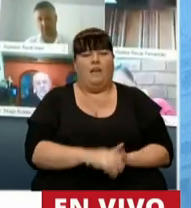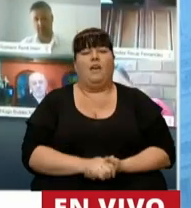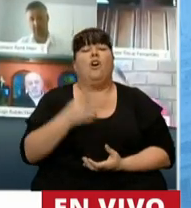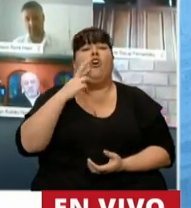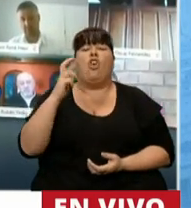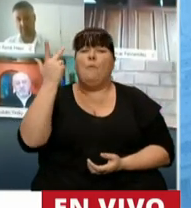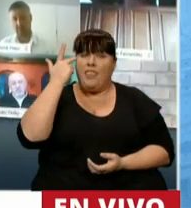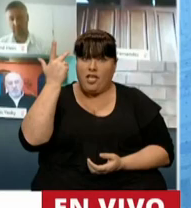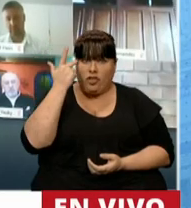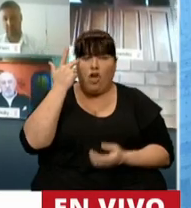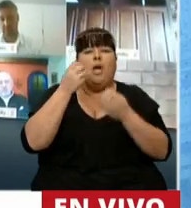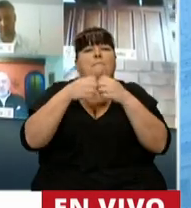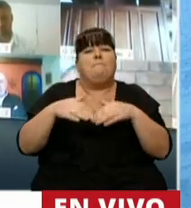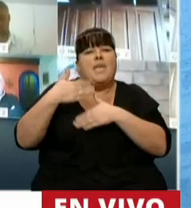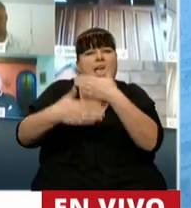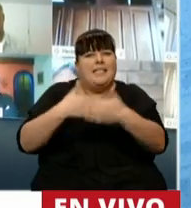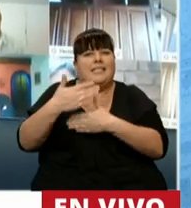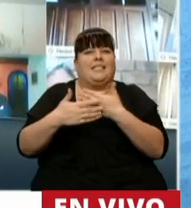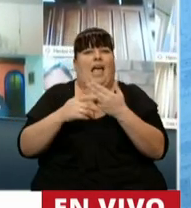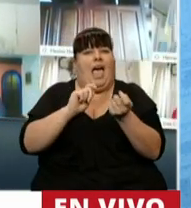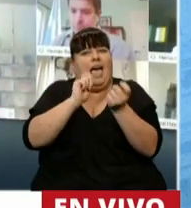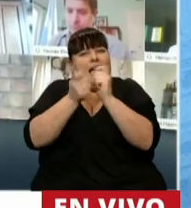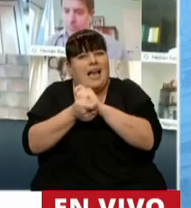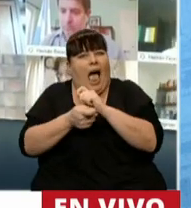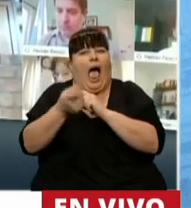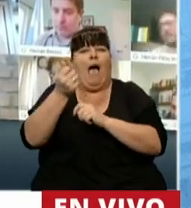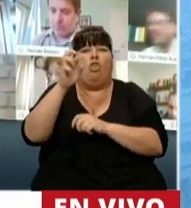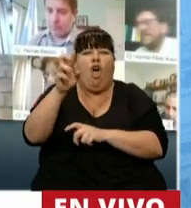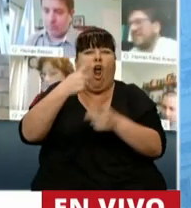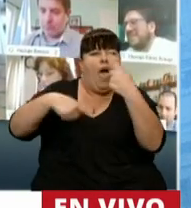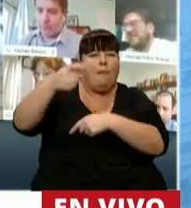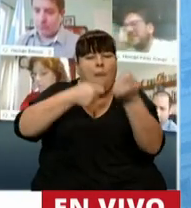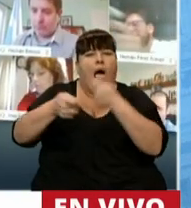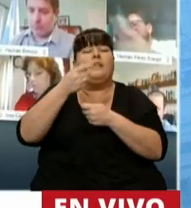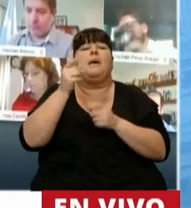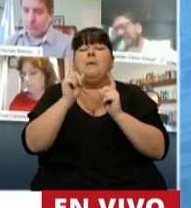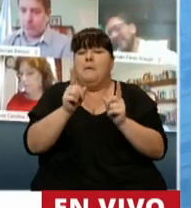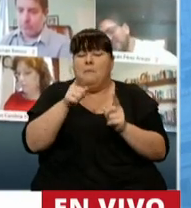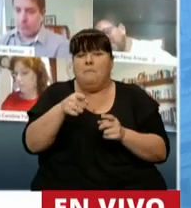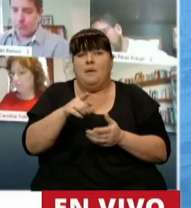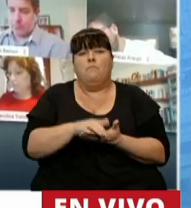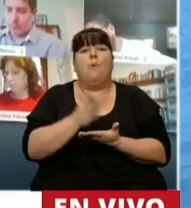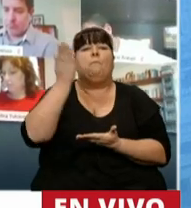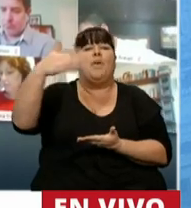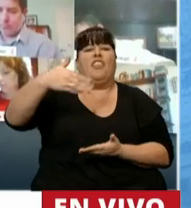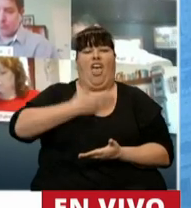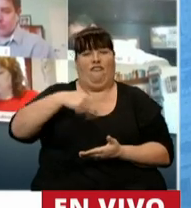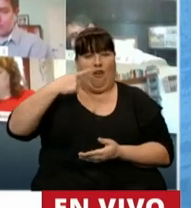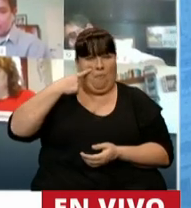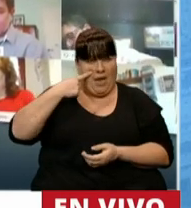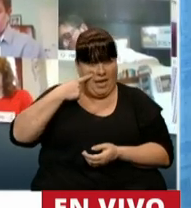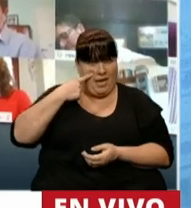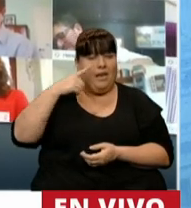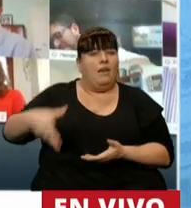se inició un proceso de fuerte reversión del flujo de capitales ante los cuales se recurrió al Fondo Monetario